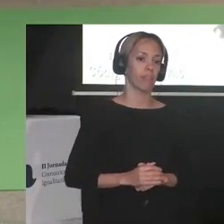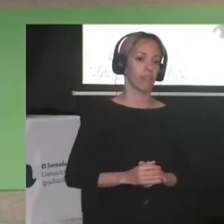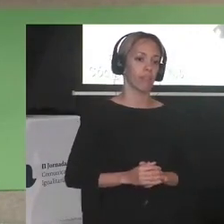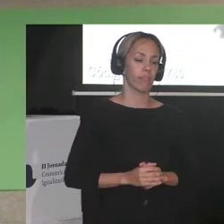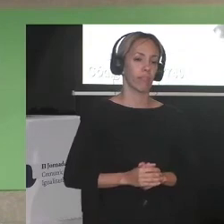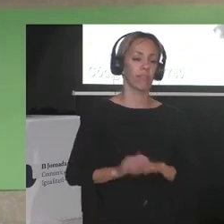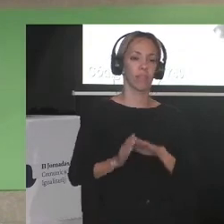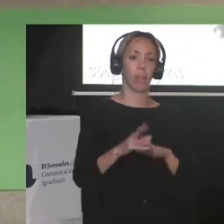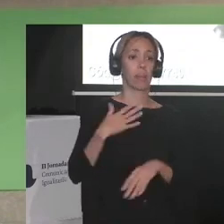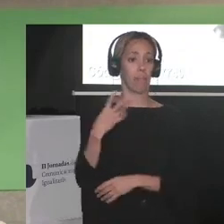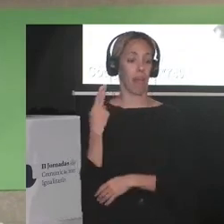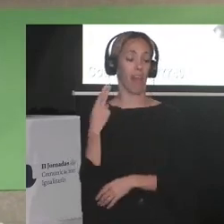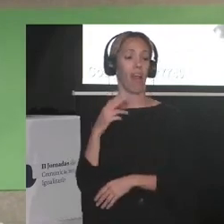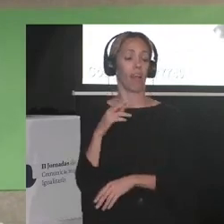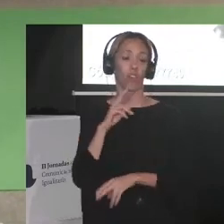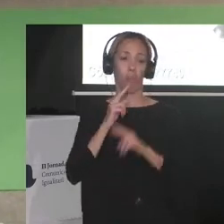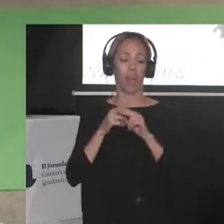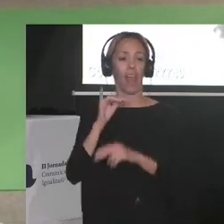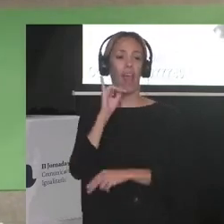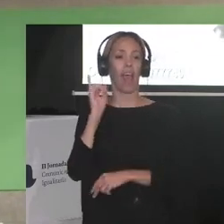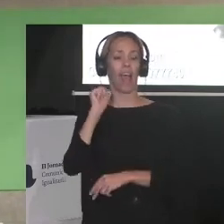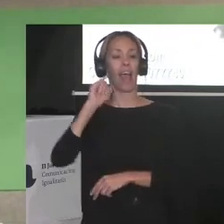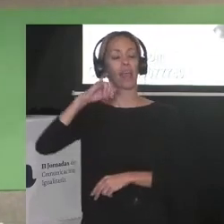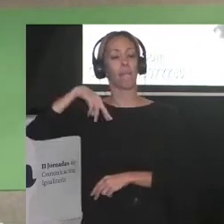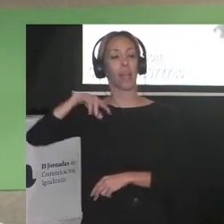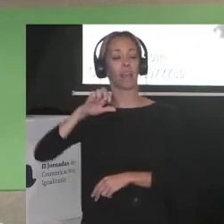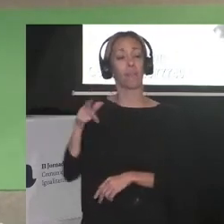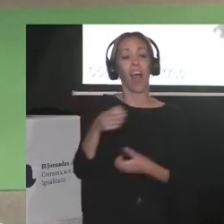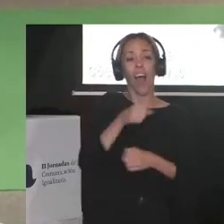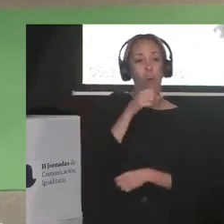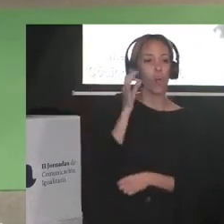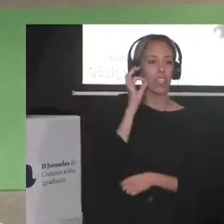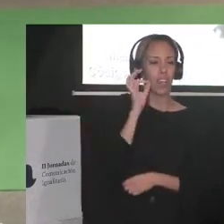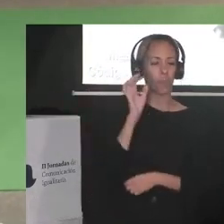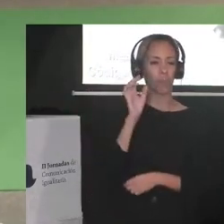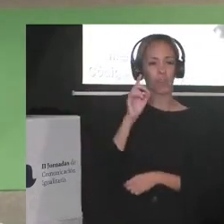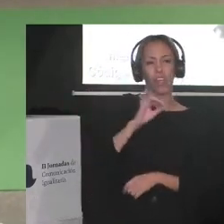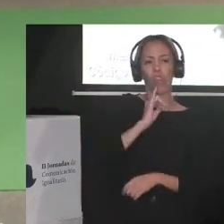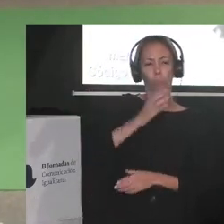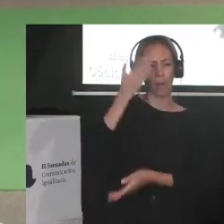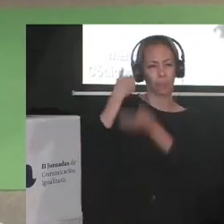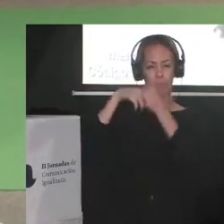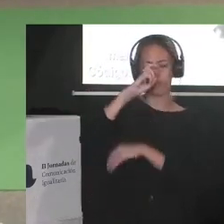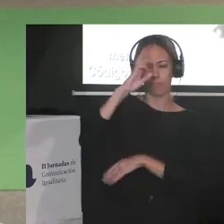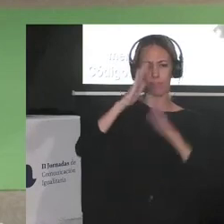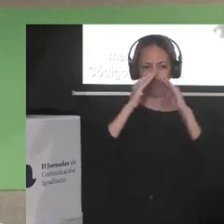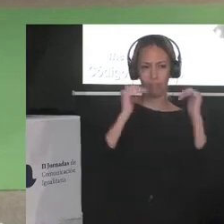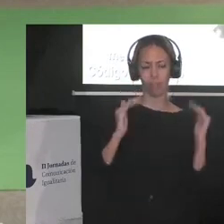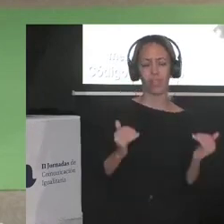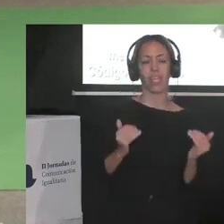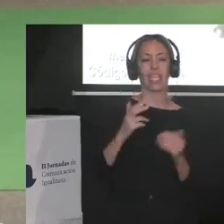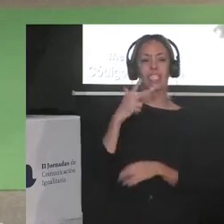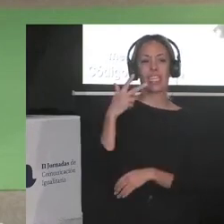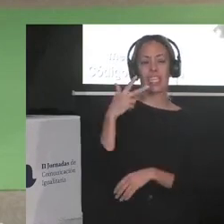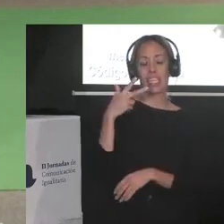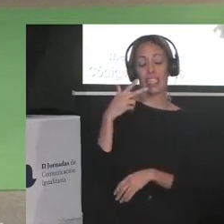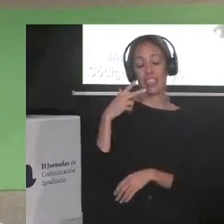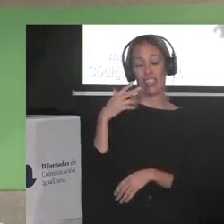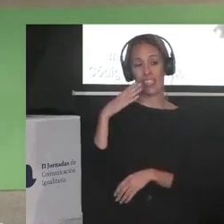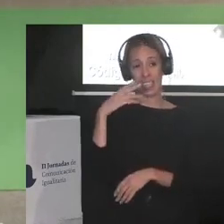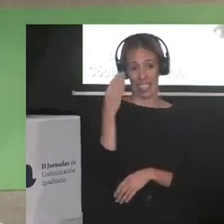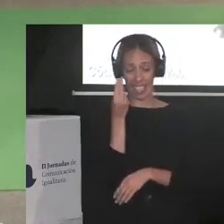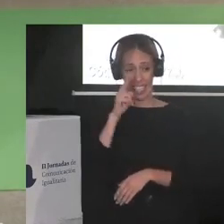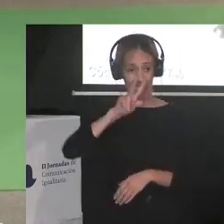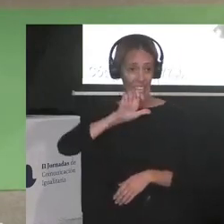A Jaime, mi pareja, su abuelita nunca quiso hablarle en quechua porque el quechua es el idioma del oprimido, del cholo, del indio, y saberlo,